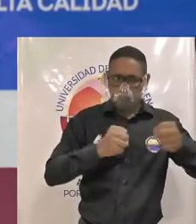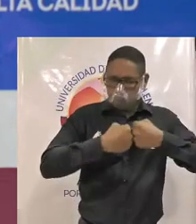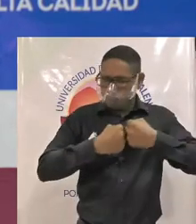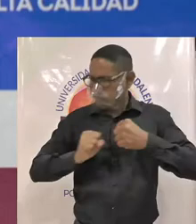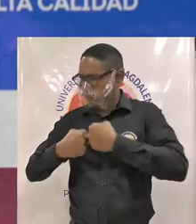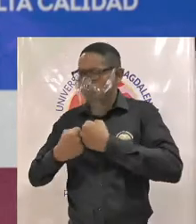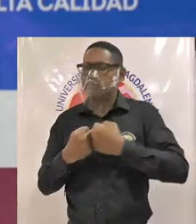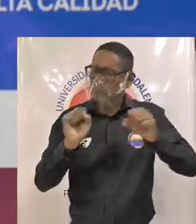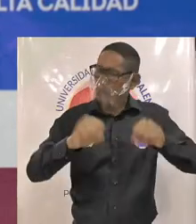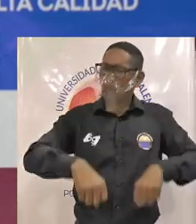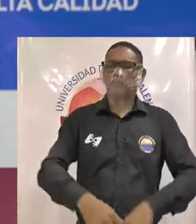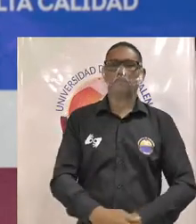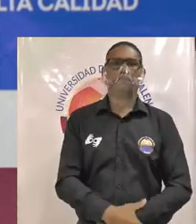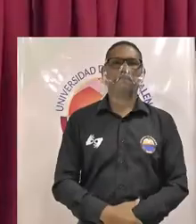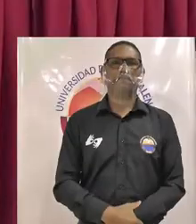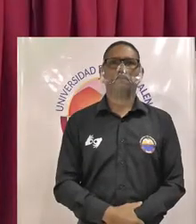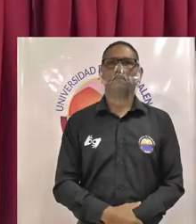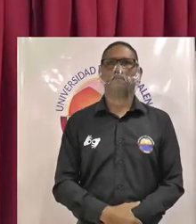puede hacer